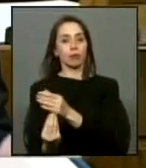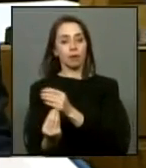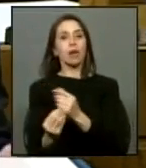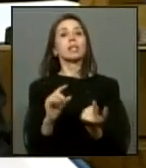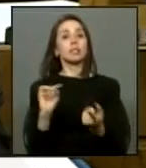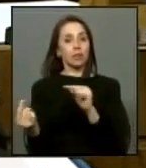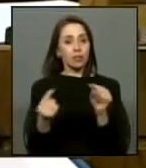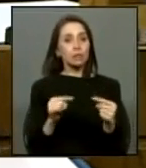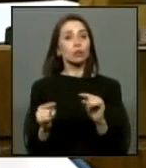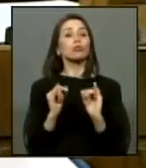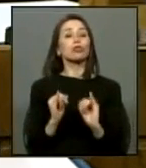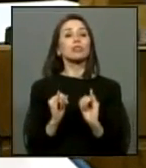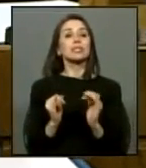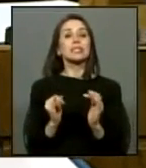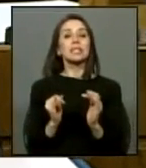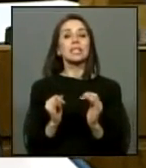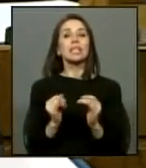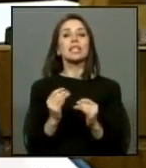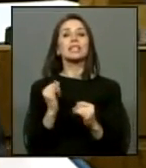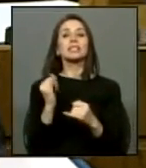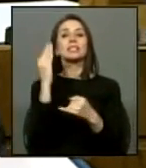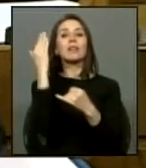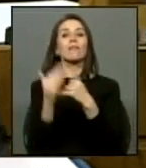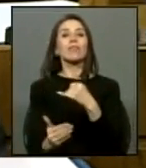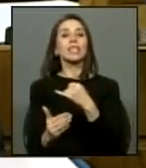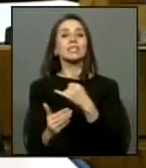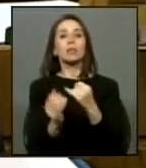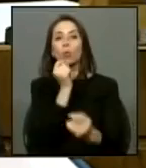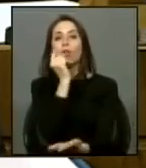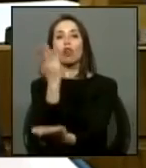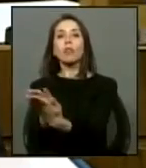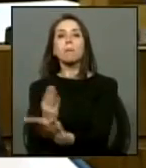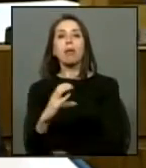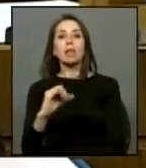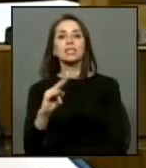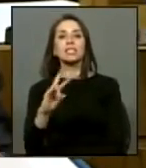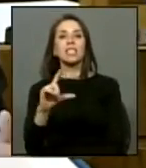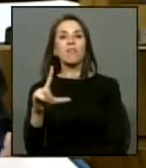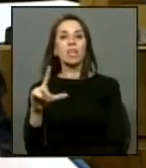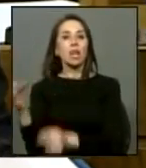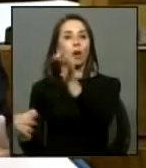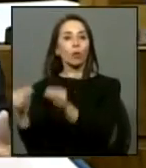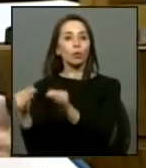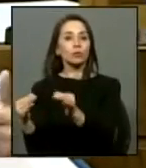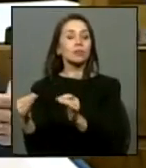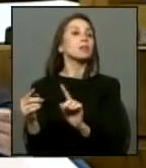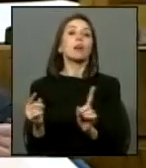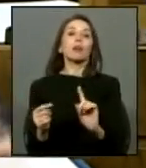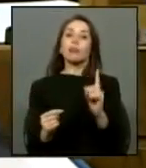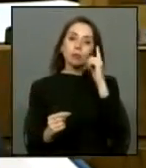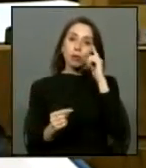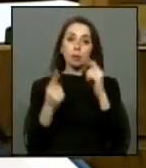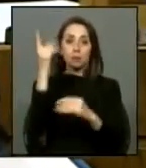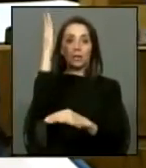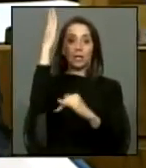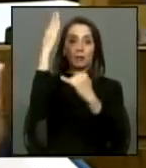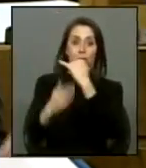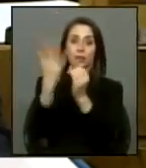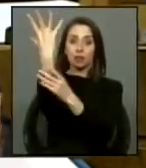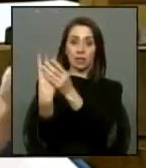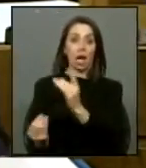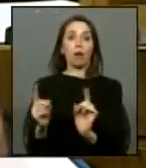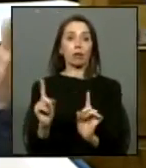una discusión abierta con respecto a la prescripción en temas civiles eso no significa que yo crea que tiene que prescribir sino que